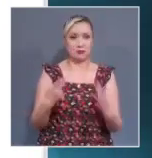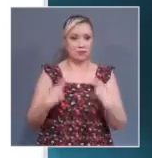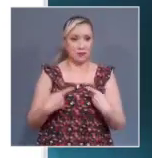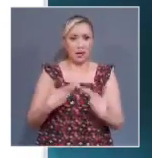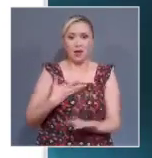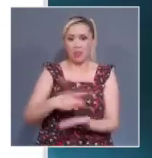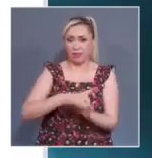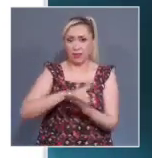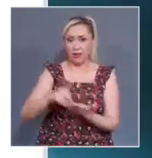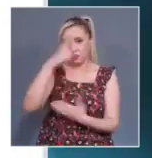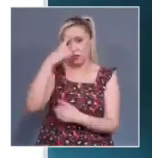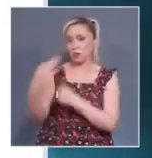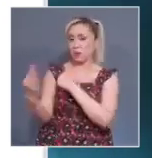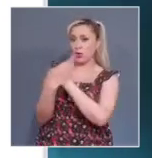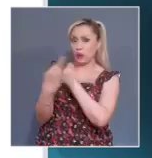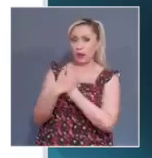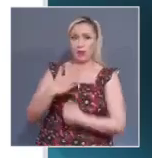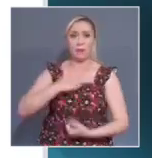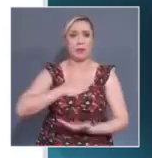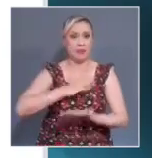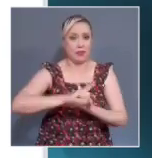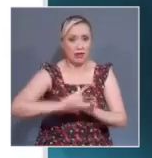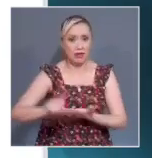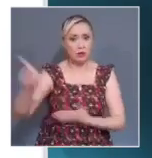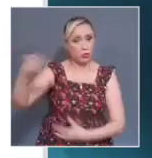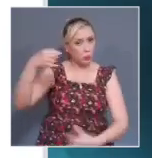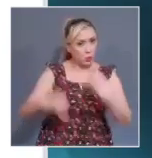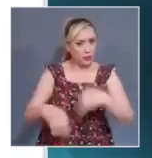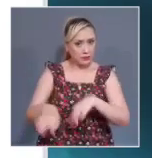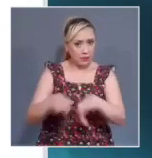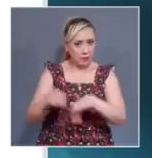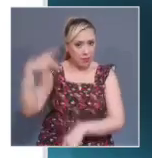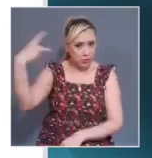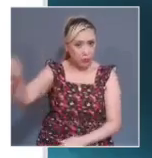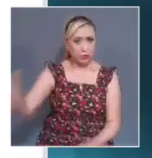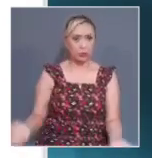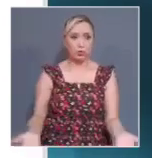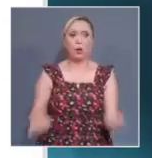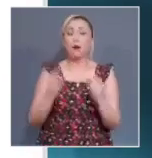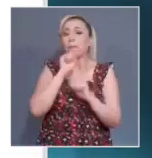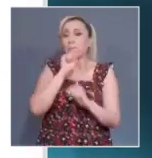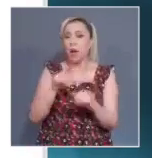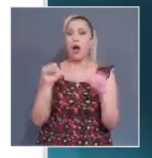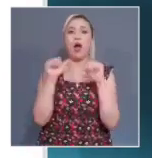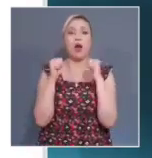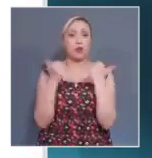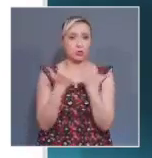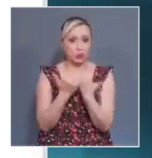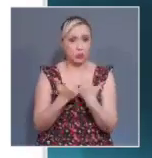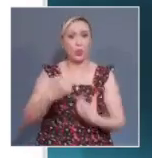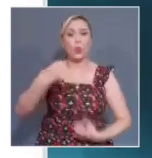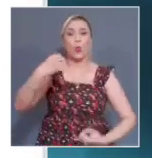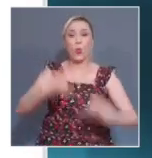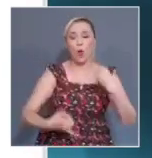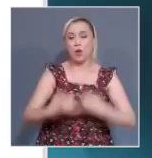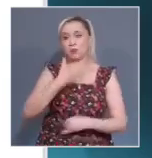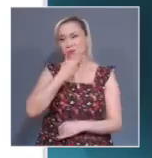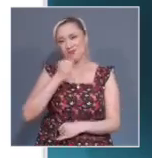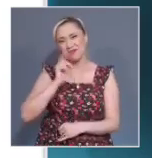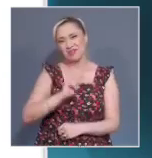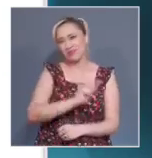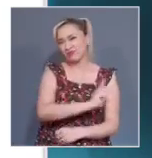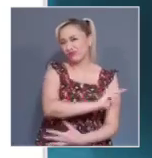libertades. A esta exigencia se sumaron también diversas asociaciones de juzgadores, entre ellas el Capítulo